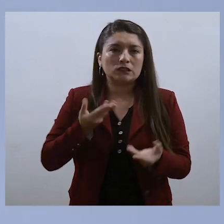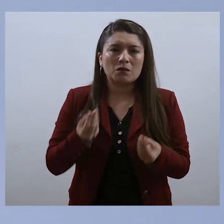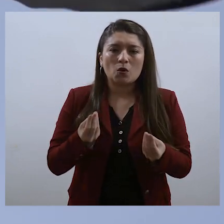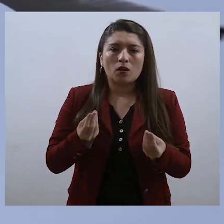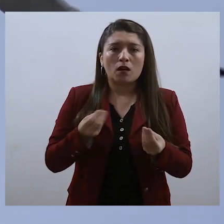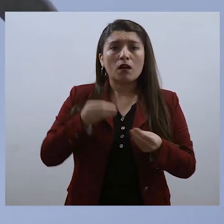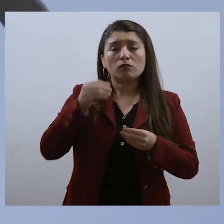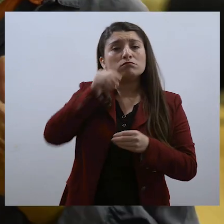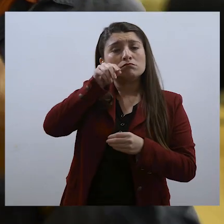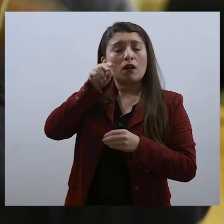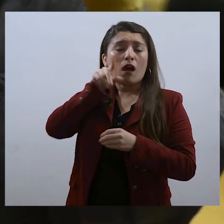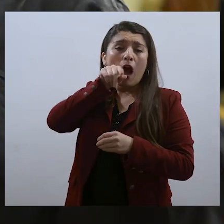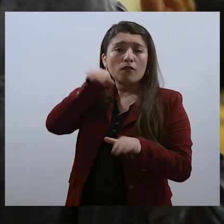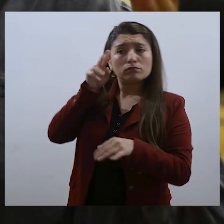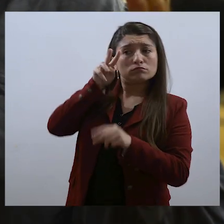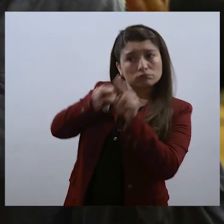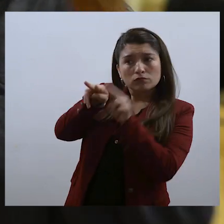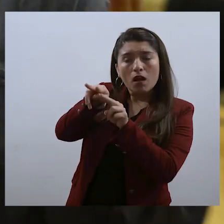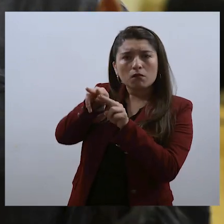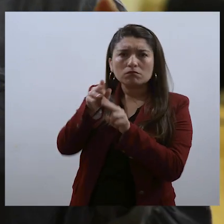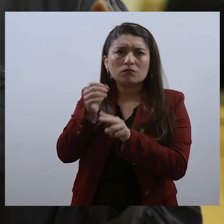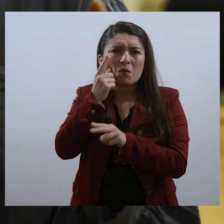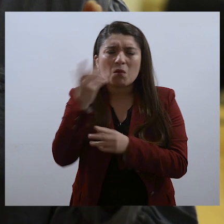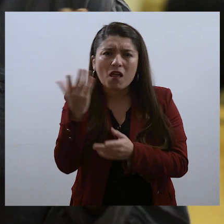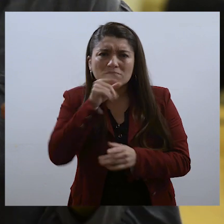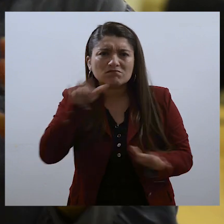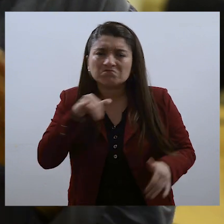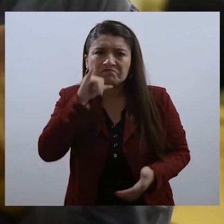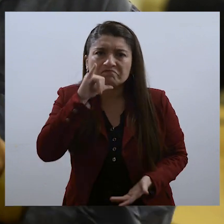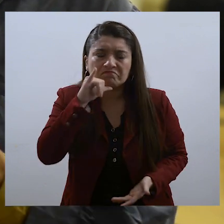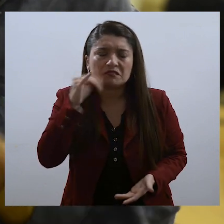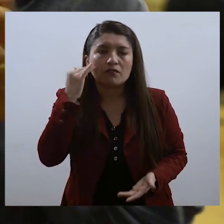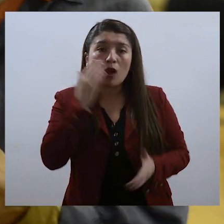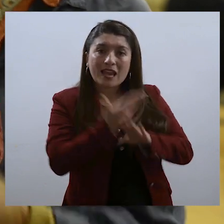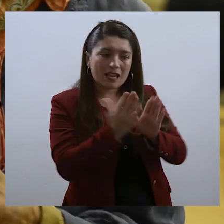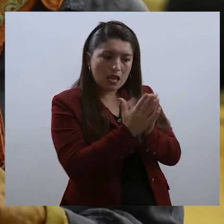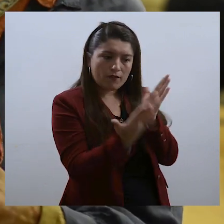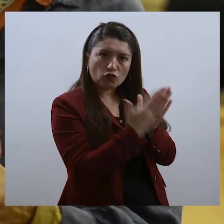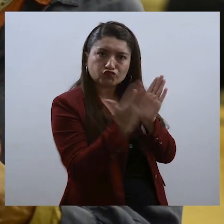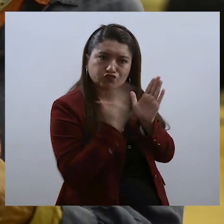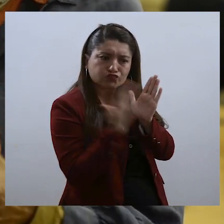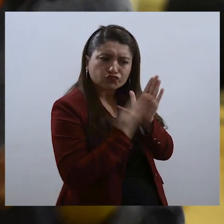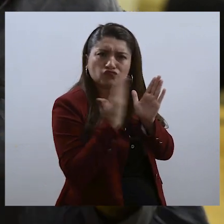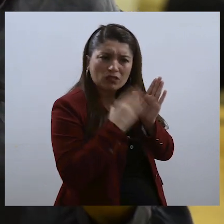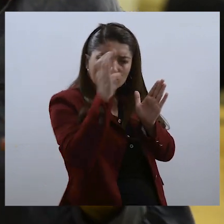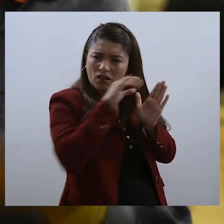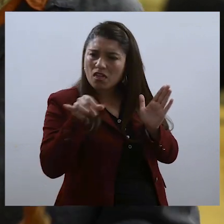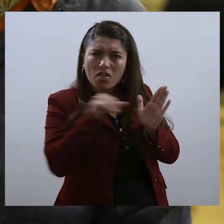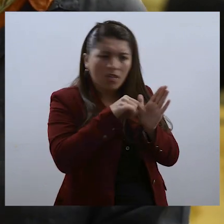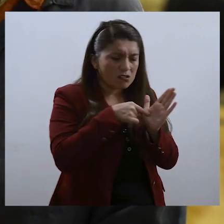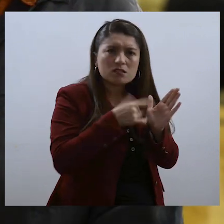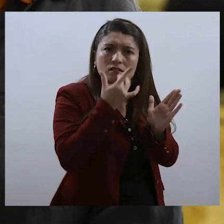de decir, uno ve un ave y no sabe qué ave es. Y uno tiene un libro de aves. Entonces